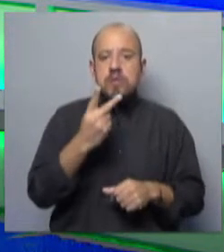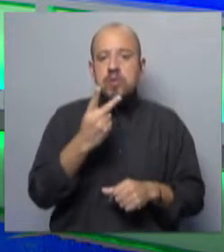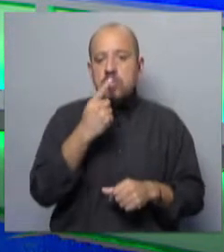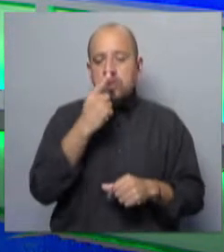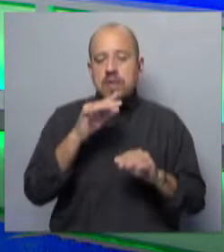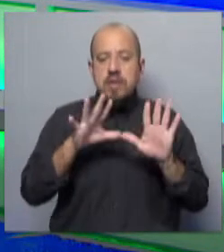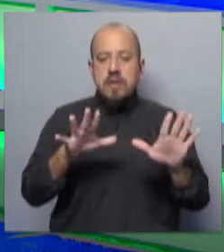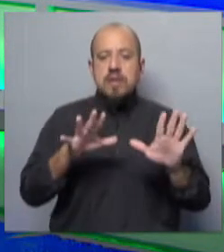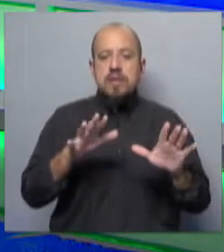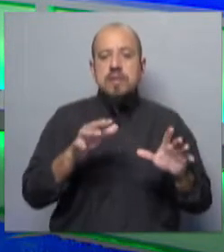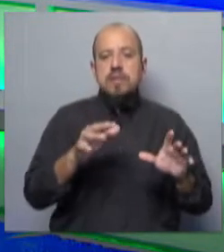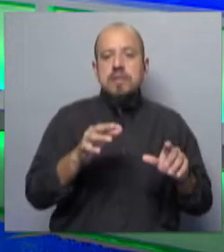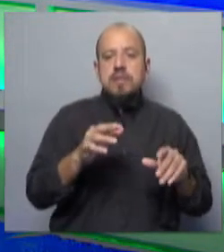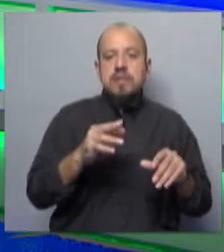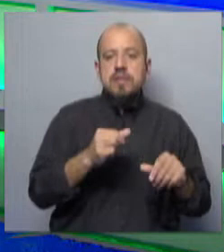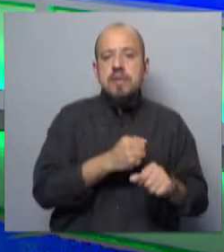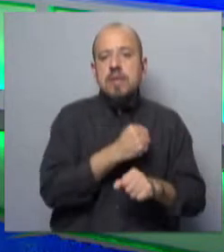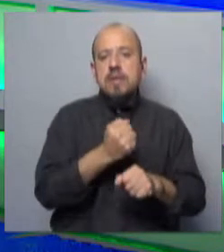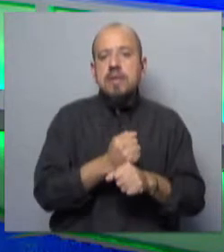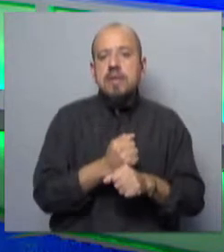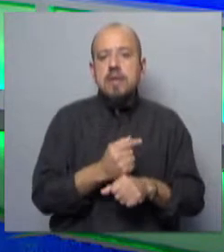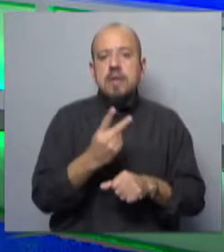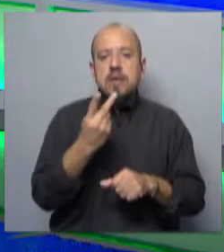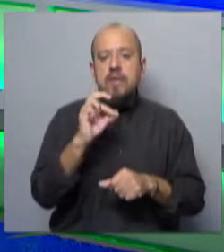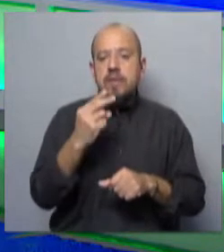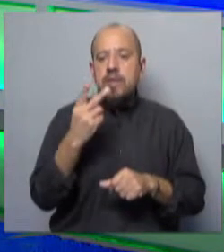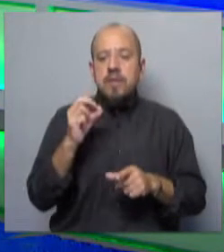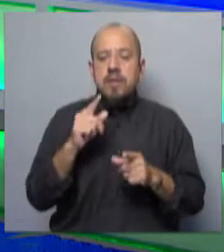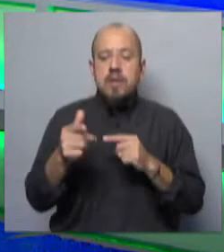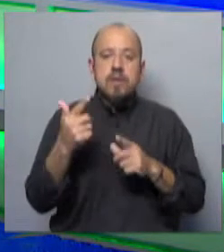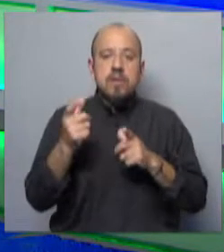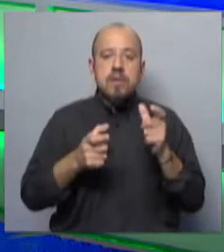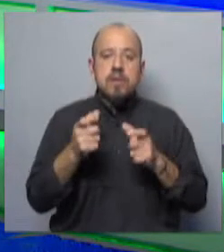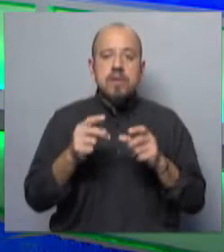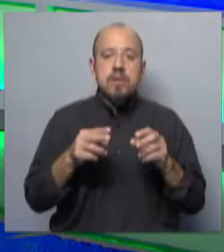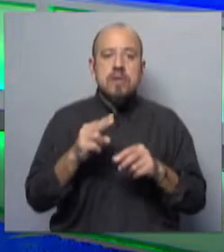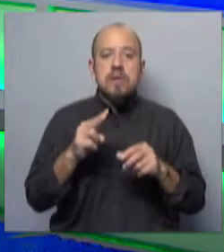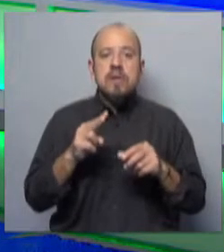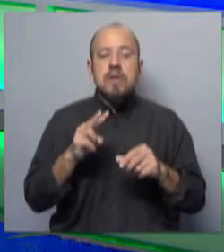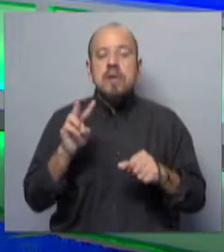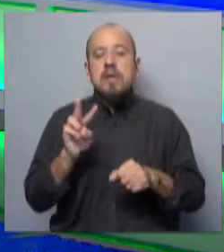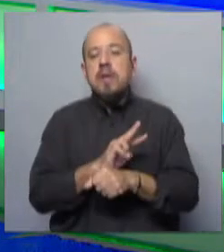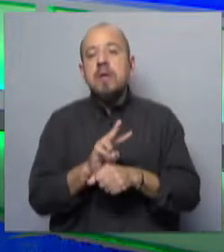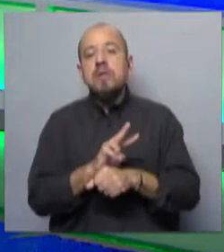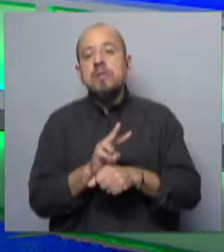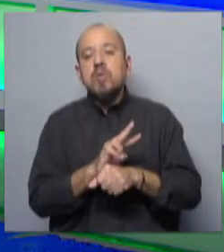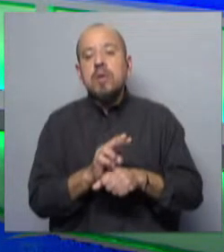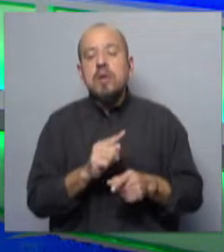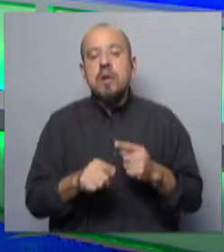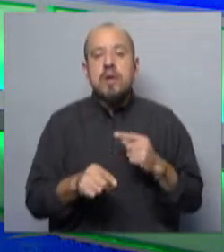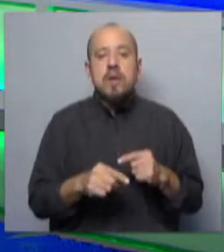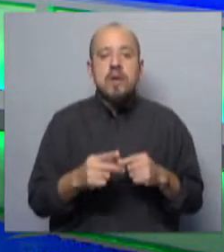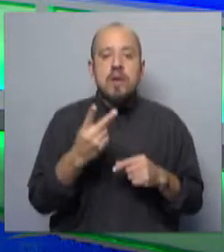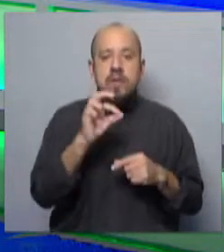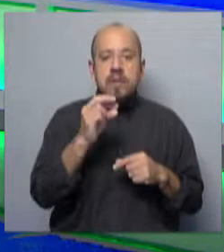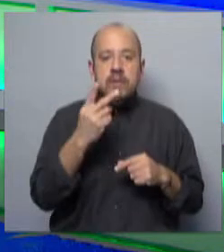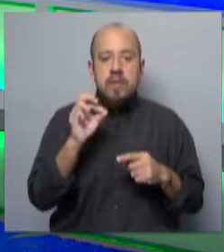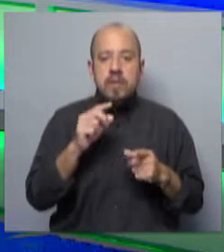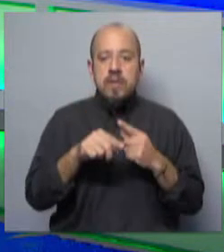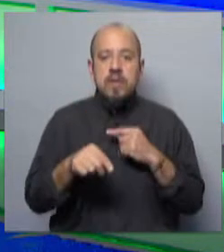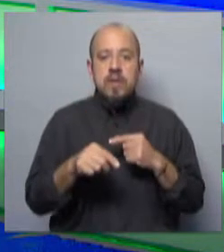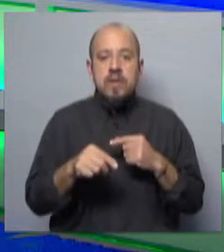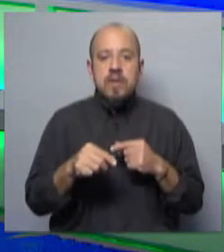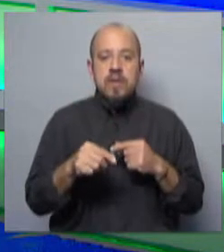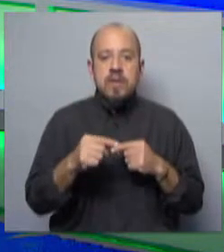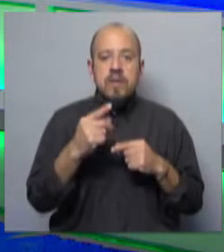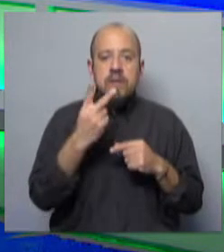hasta el 2019, 2020, la principal preocupación de la población es la seguridad pública. 2020 fue la pandemia. Bueno, desde el